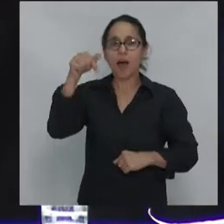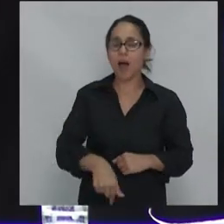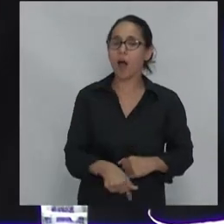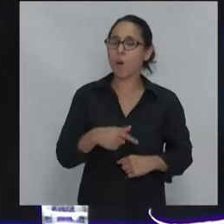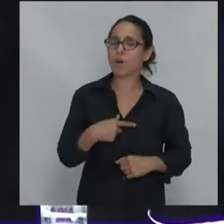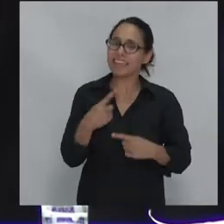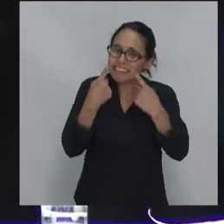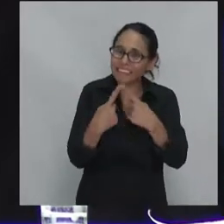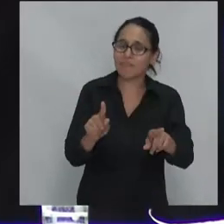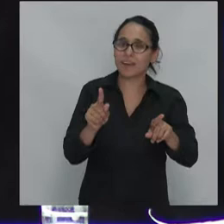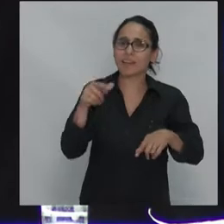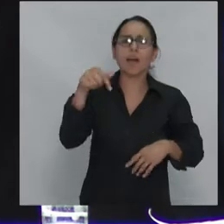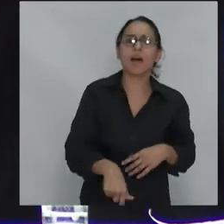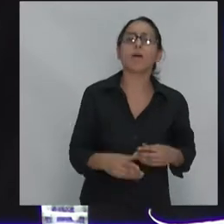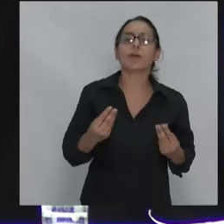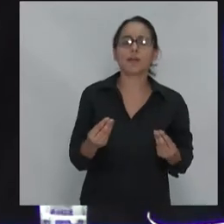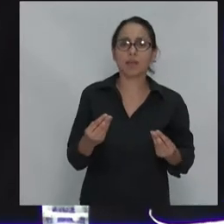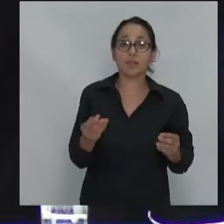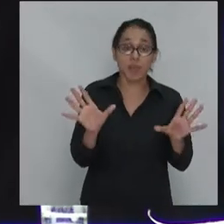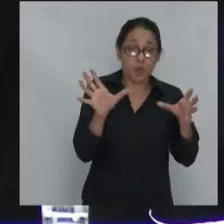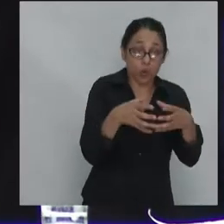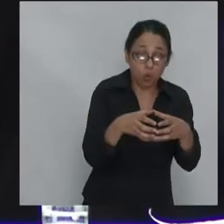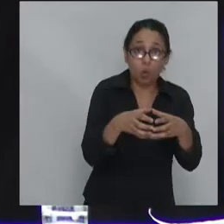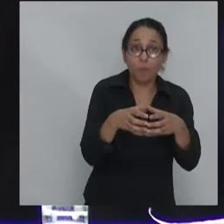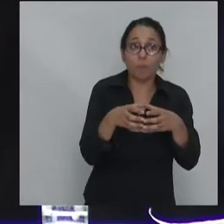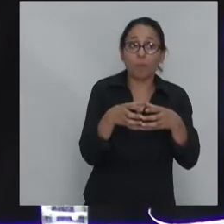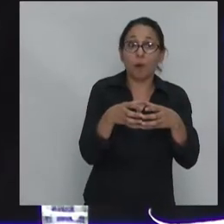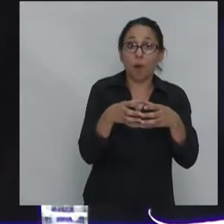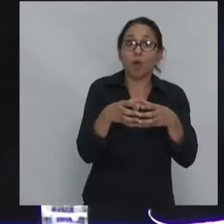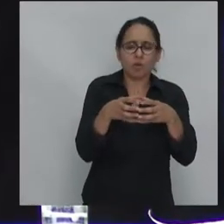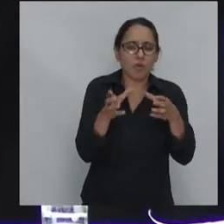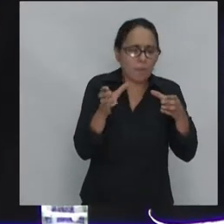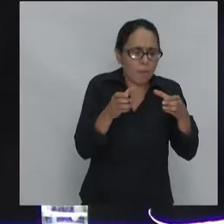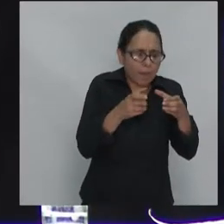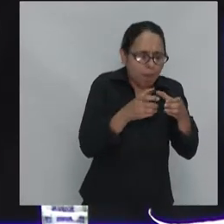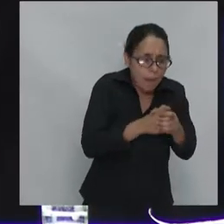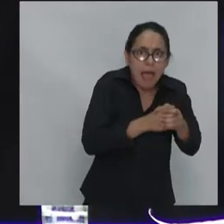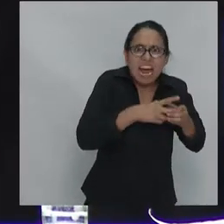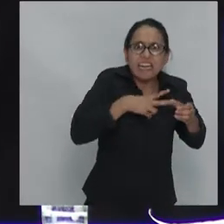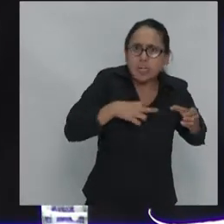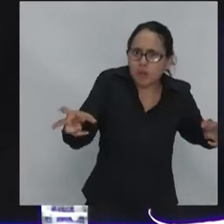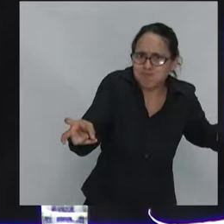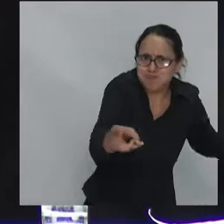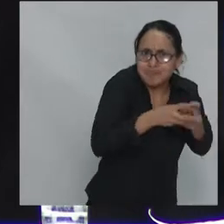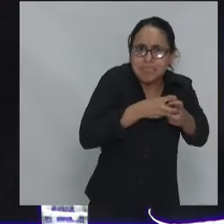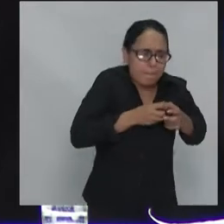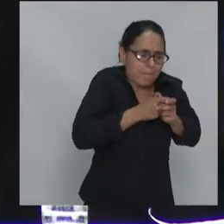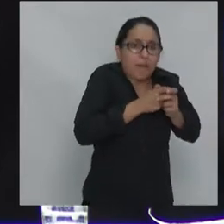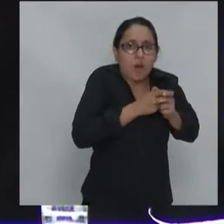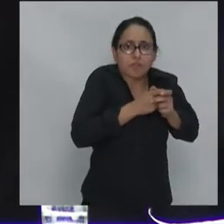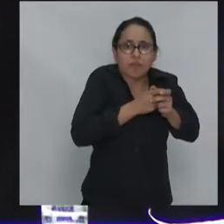día. Donde hoy día lo que tenemos es un grupo cada vez más pequeño, de superricos, y después una cosa en la cual,